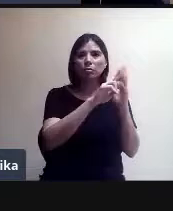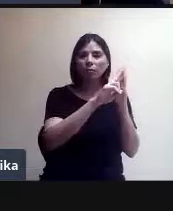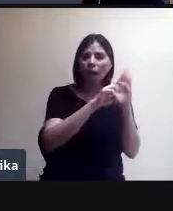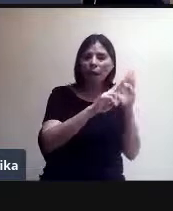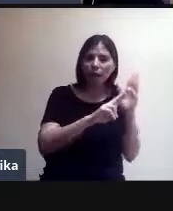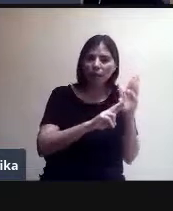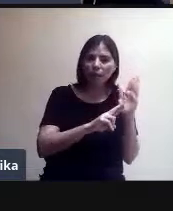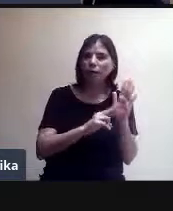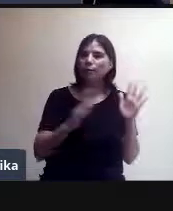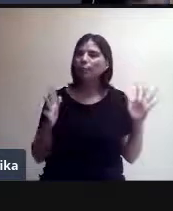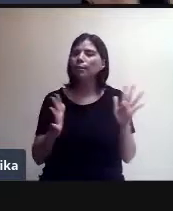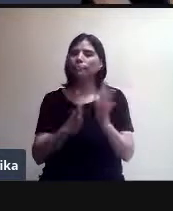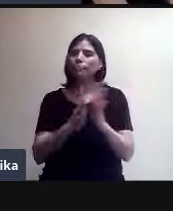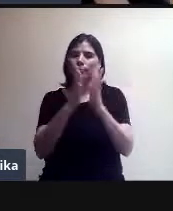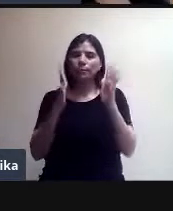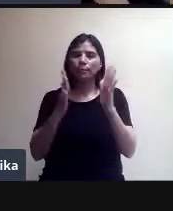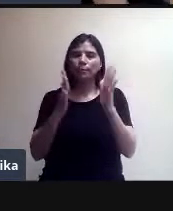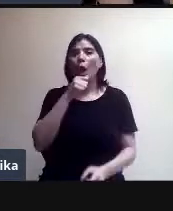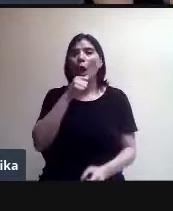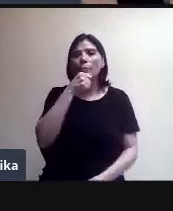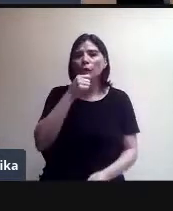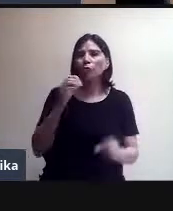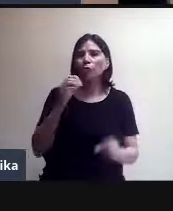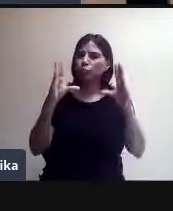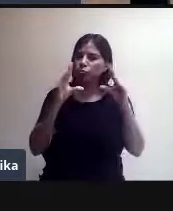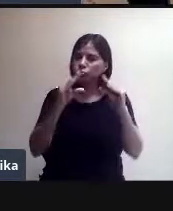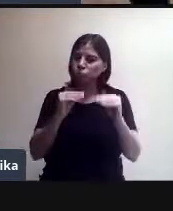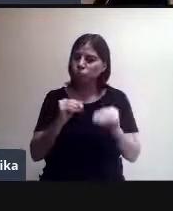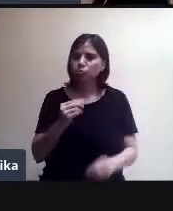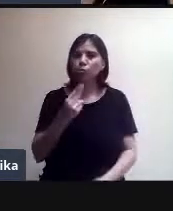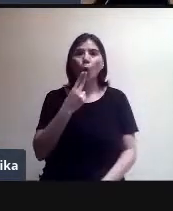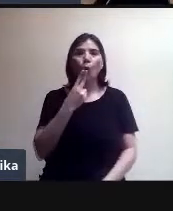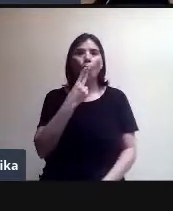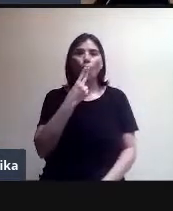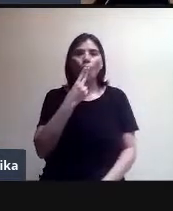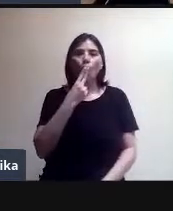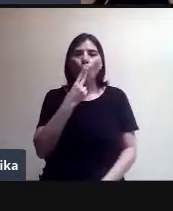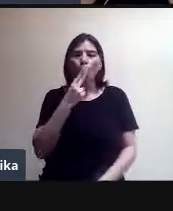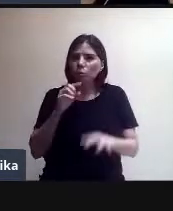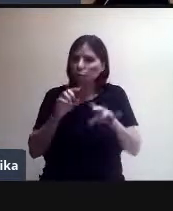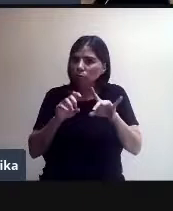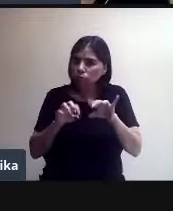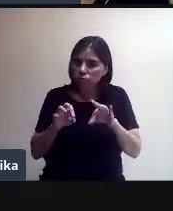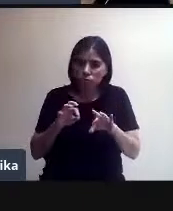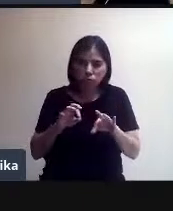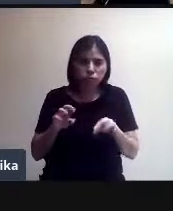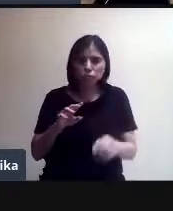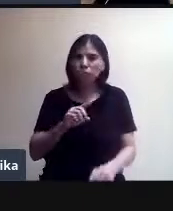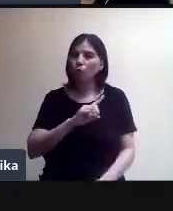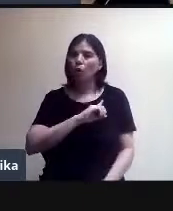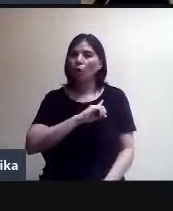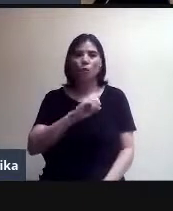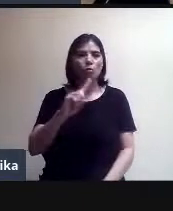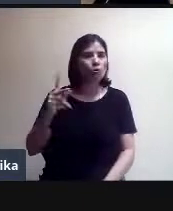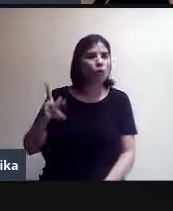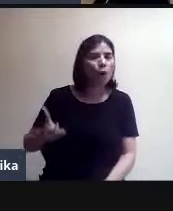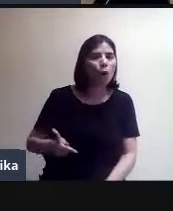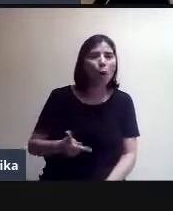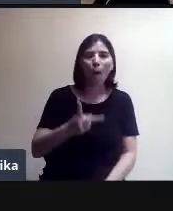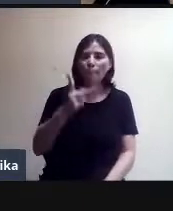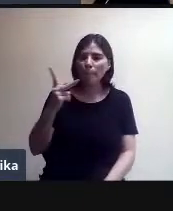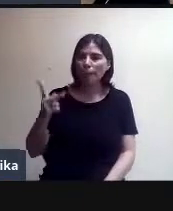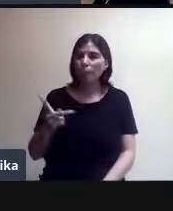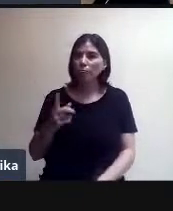micrófonos apagados. El uso del chat es para hacer preguntas pertinentes al tema,